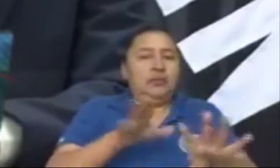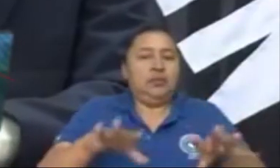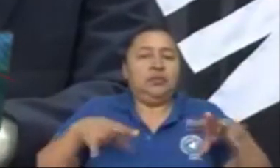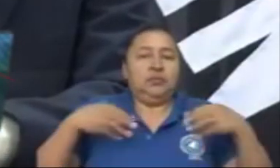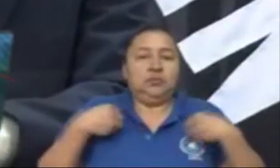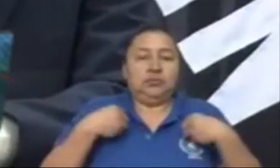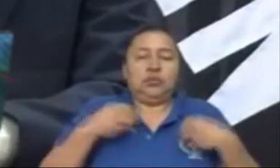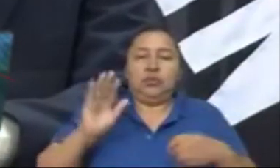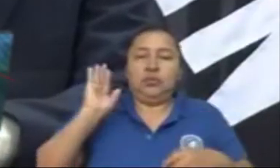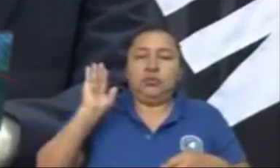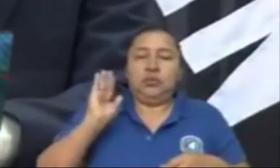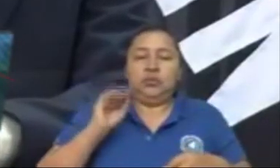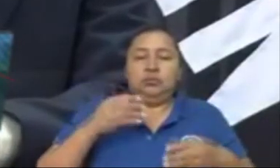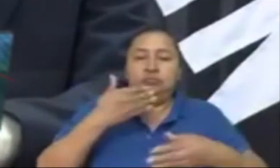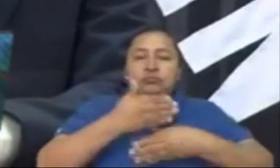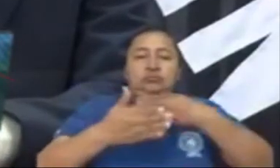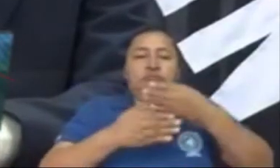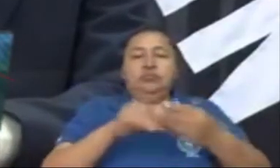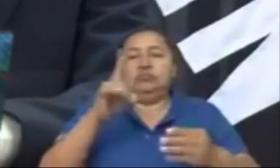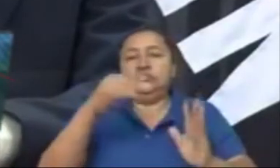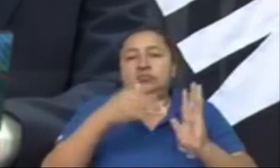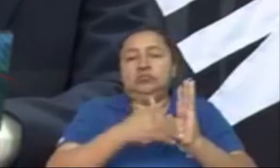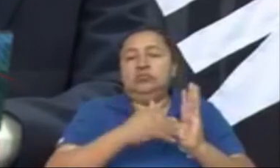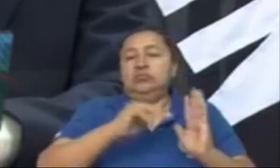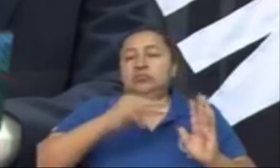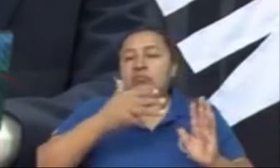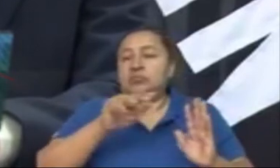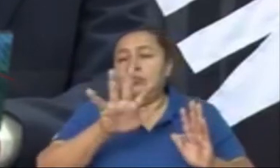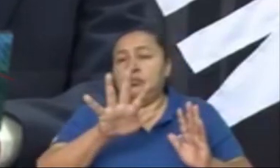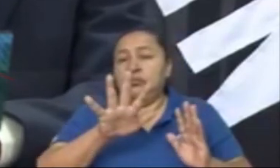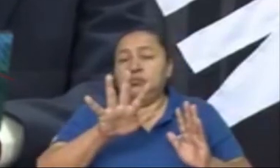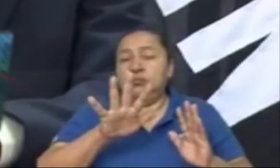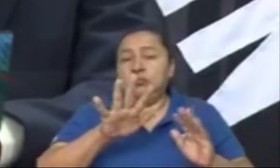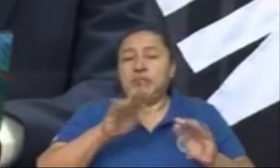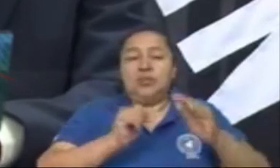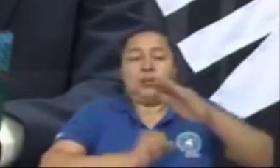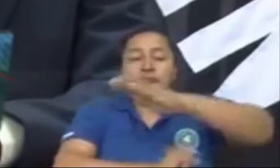1995 metros lineales de puentes